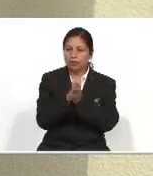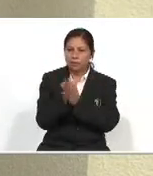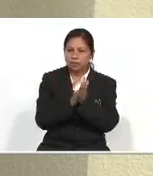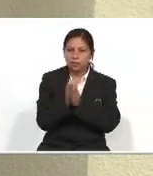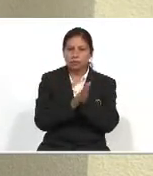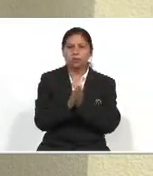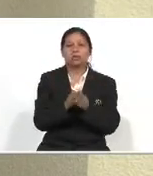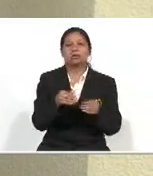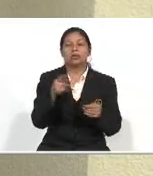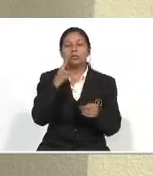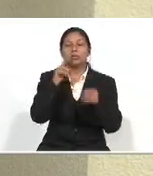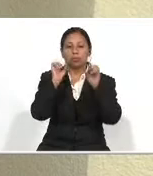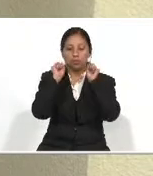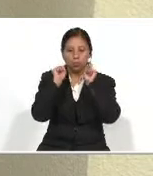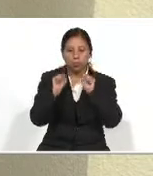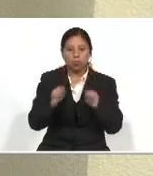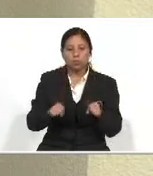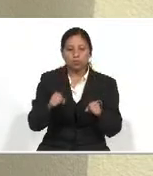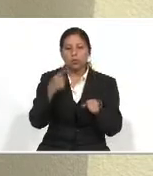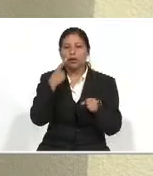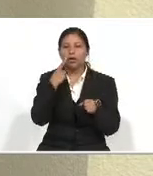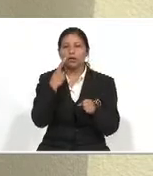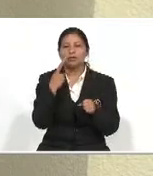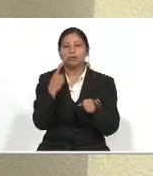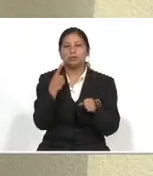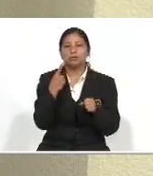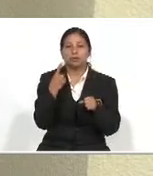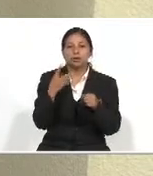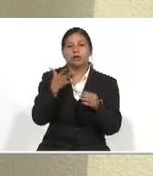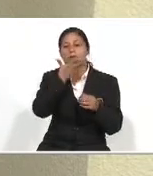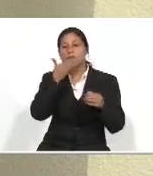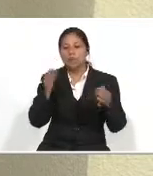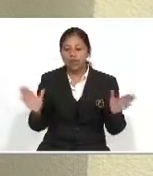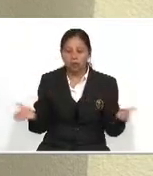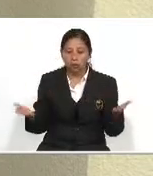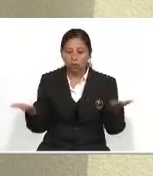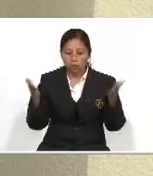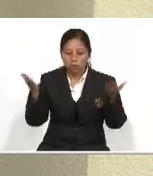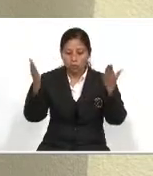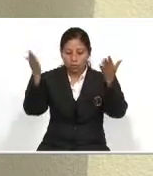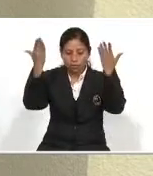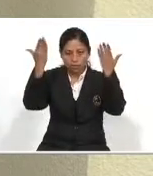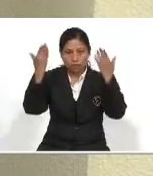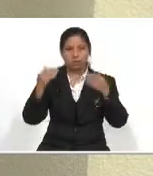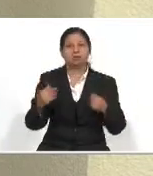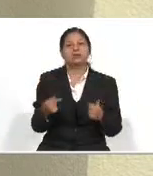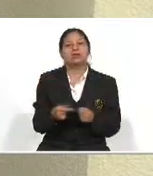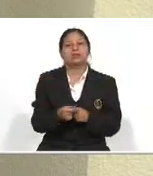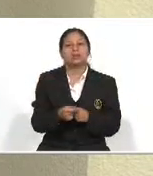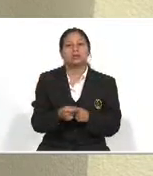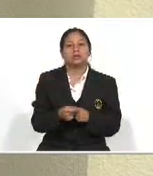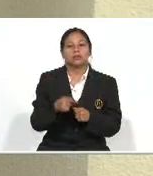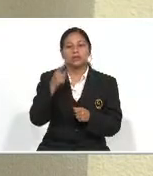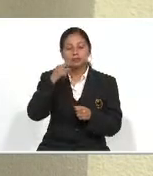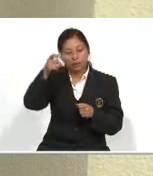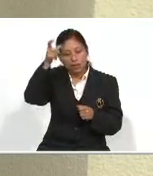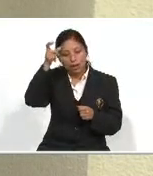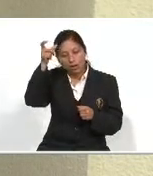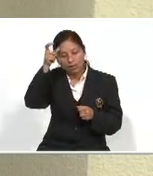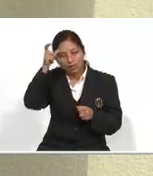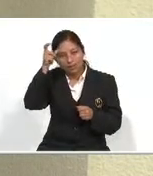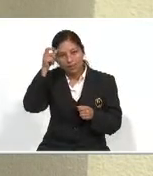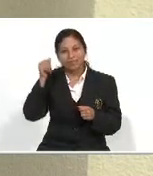Para que podamos Gestionar con ellos Algunas mejoras Para la infraestructura De la ganadería